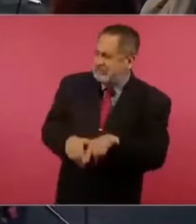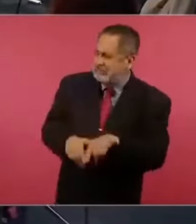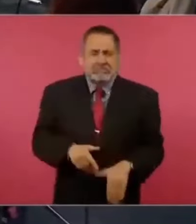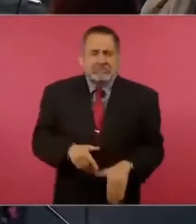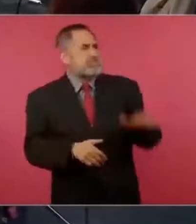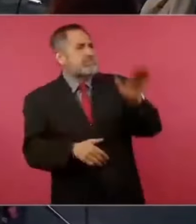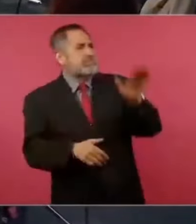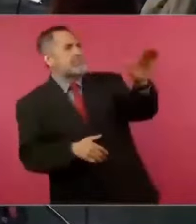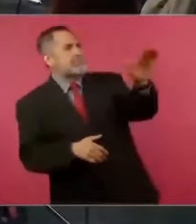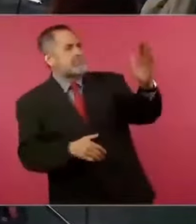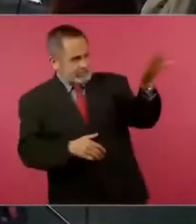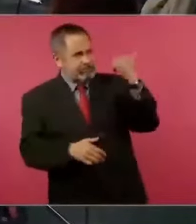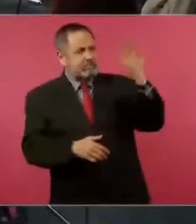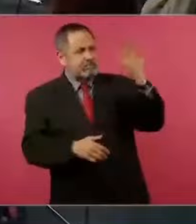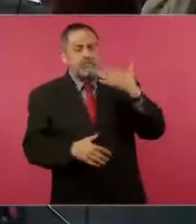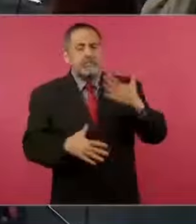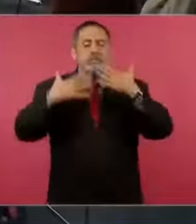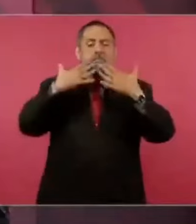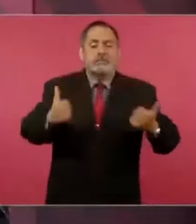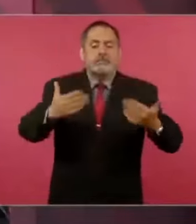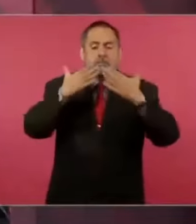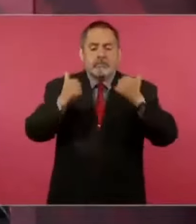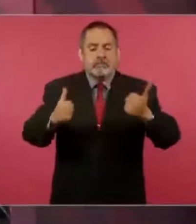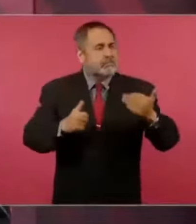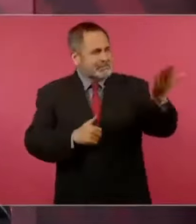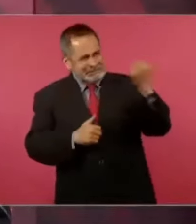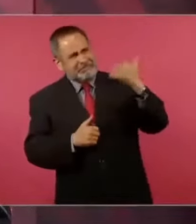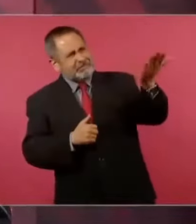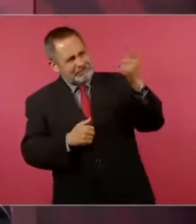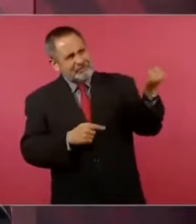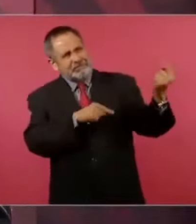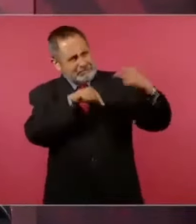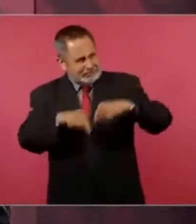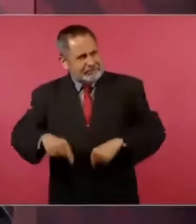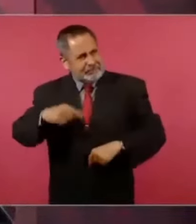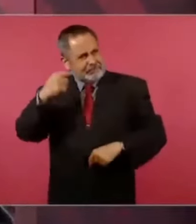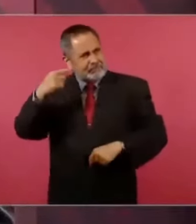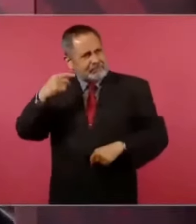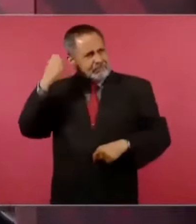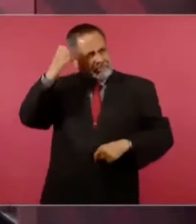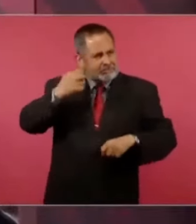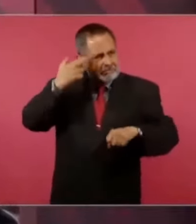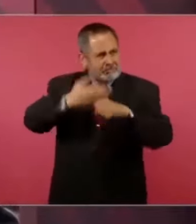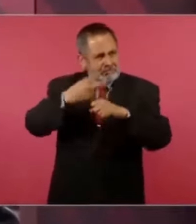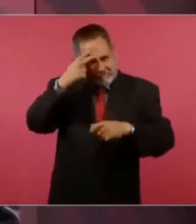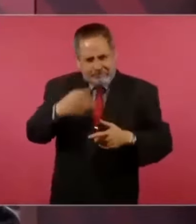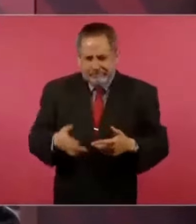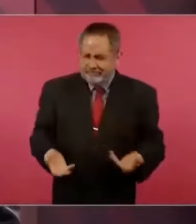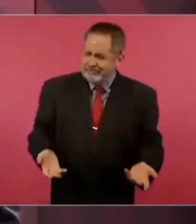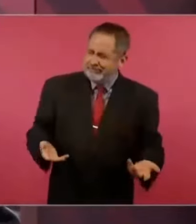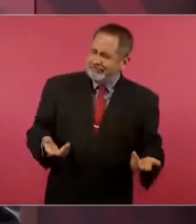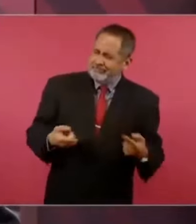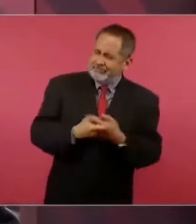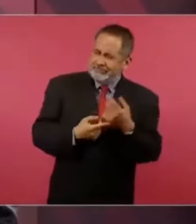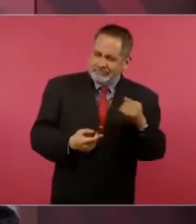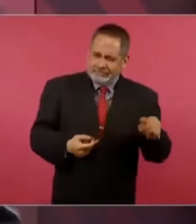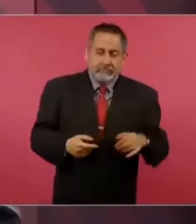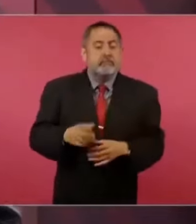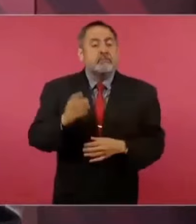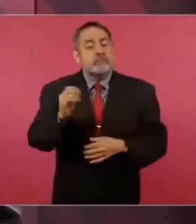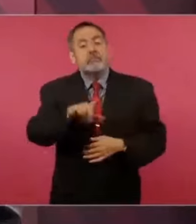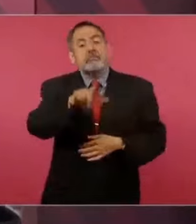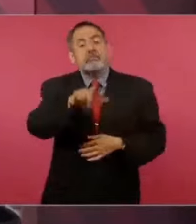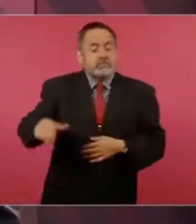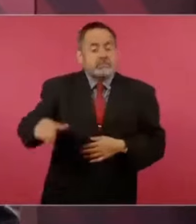y en la Revolución, lo que